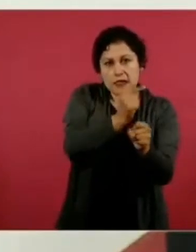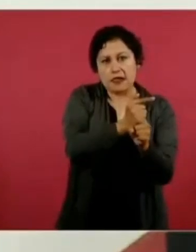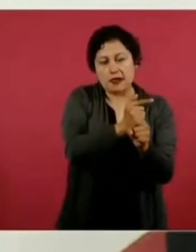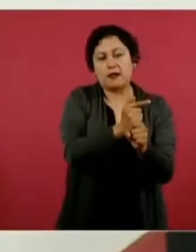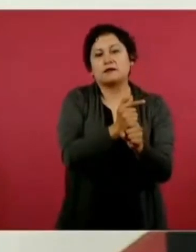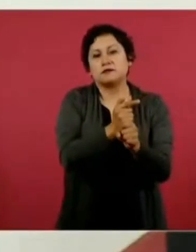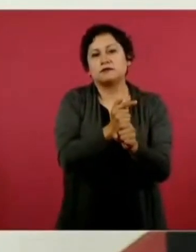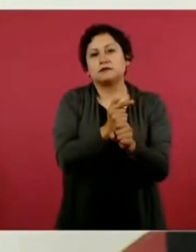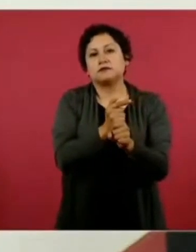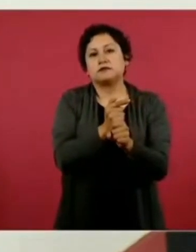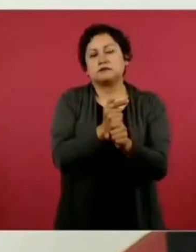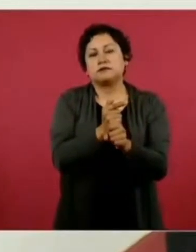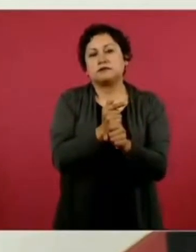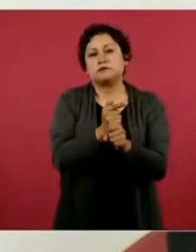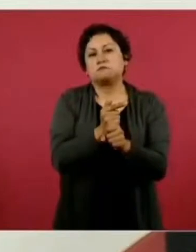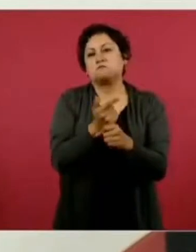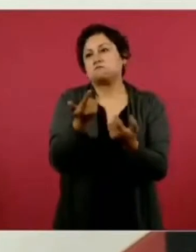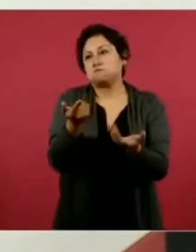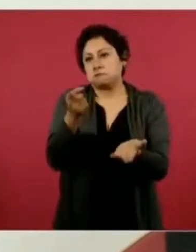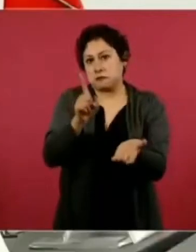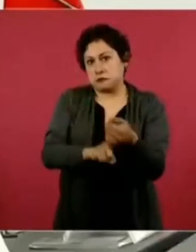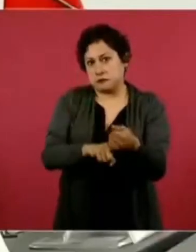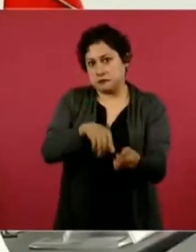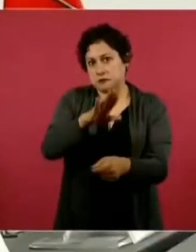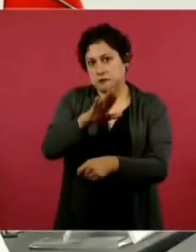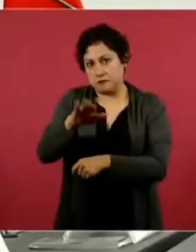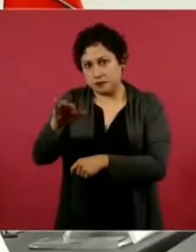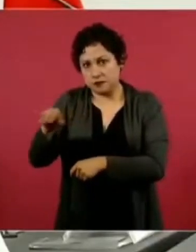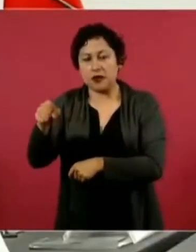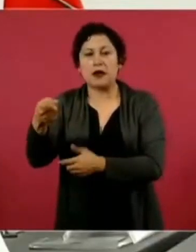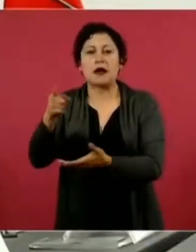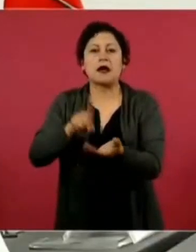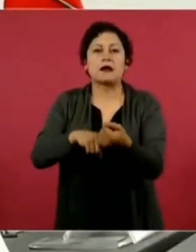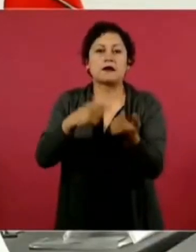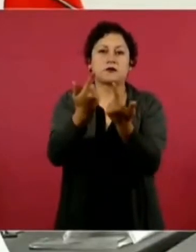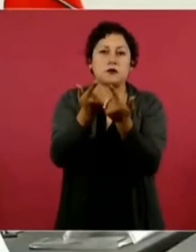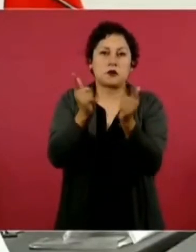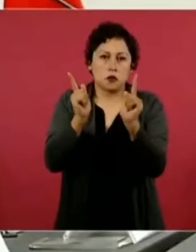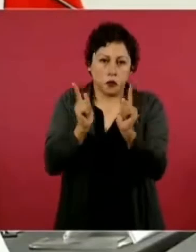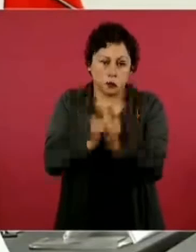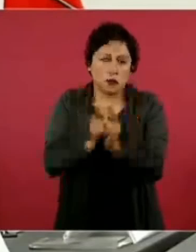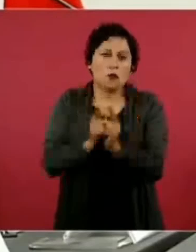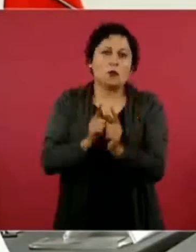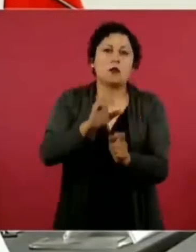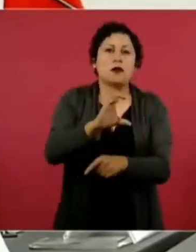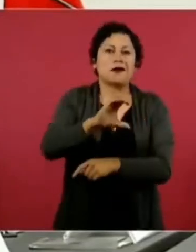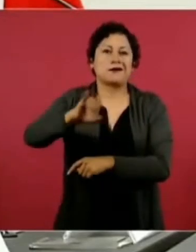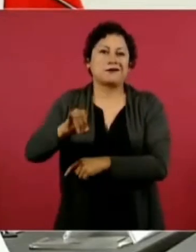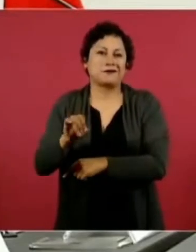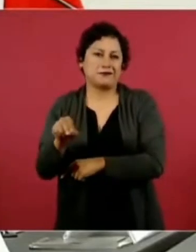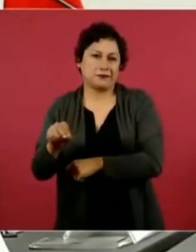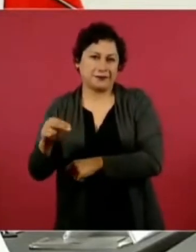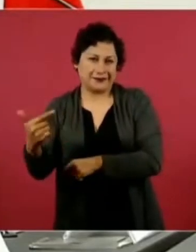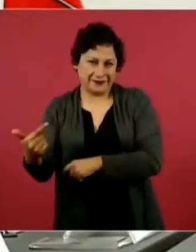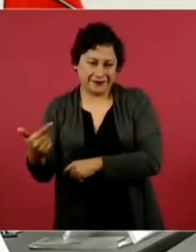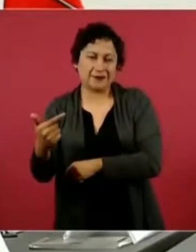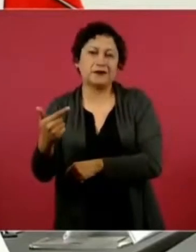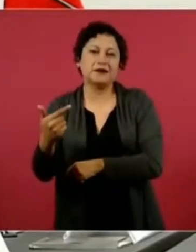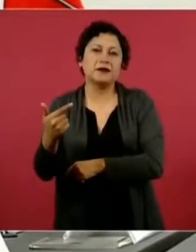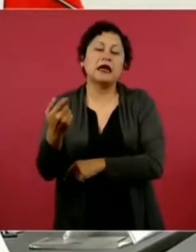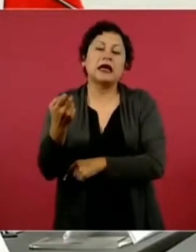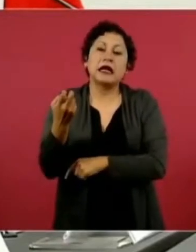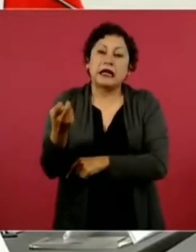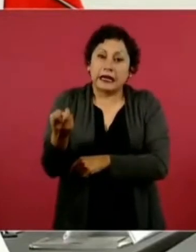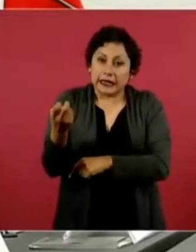en Michoacán, también en Cártel Jalisco Nueva Generación, que en esa área es